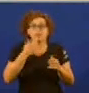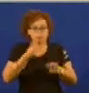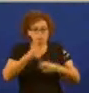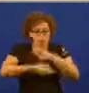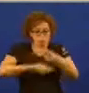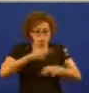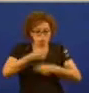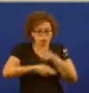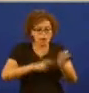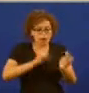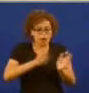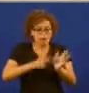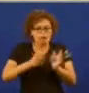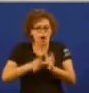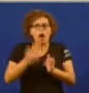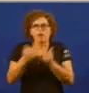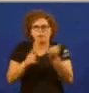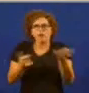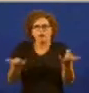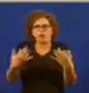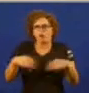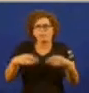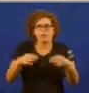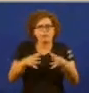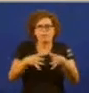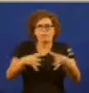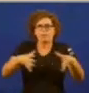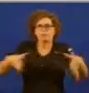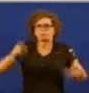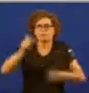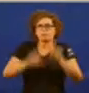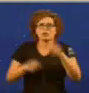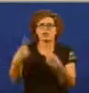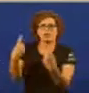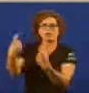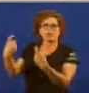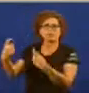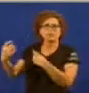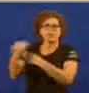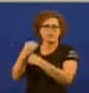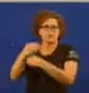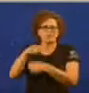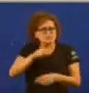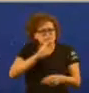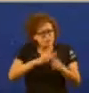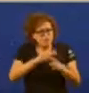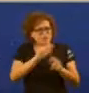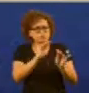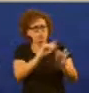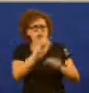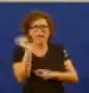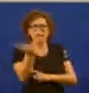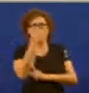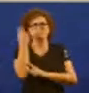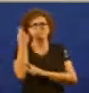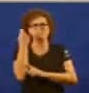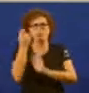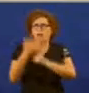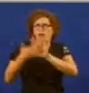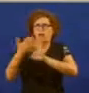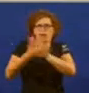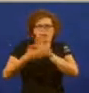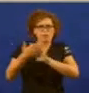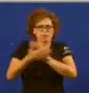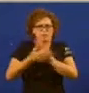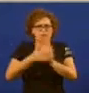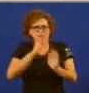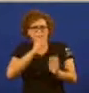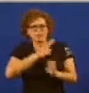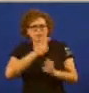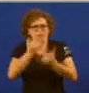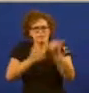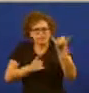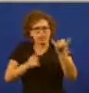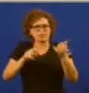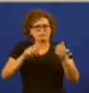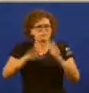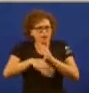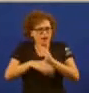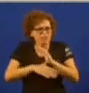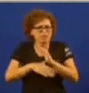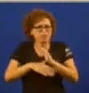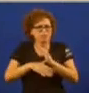e señor Fejó eu xinto ter que non daria razón no relato que vostede intentou construir